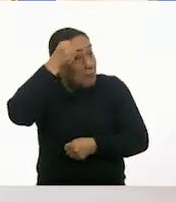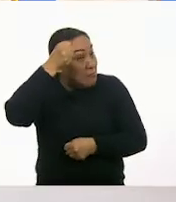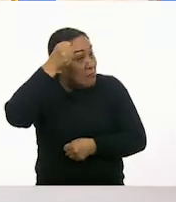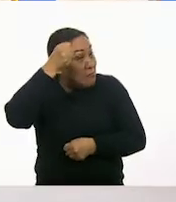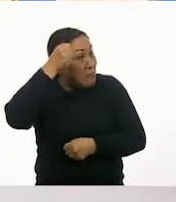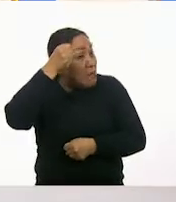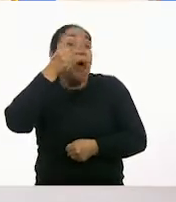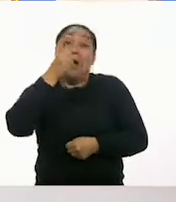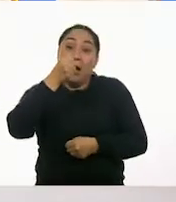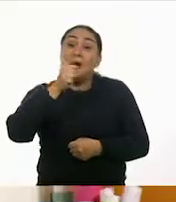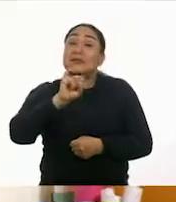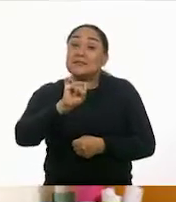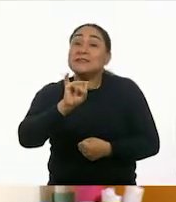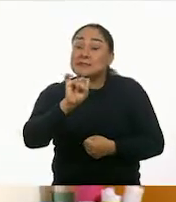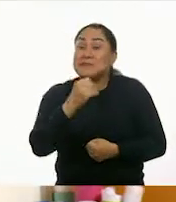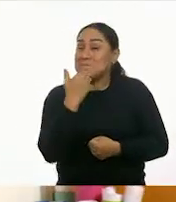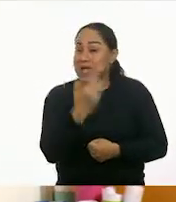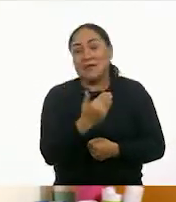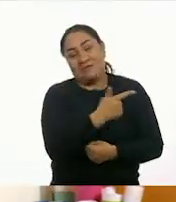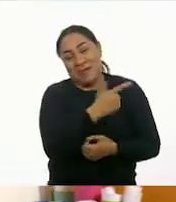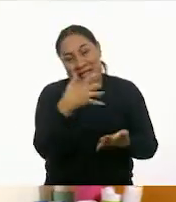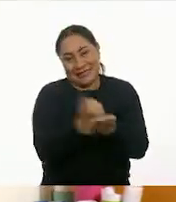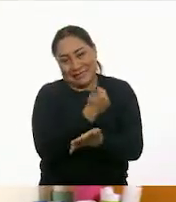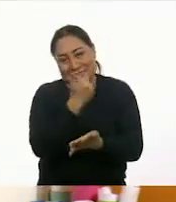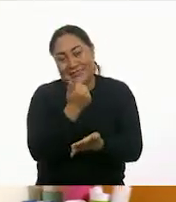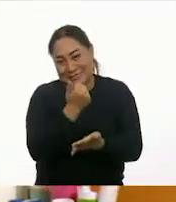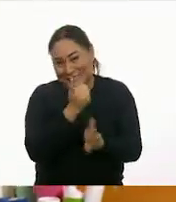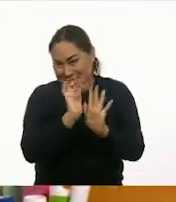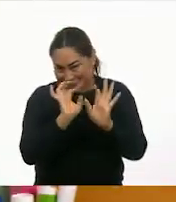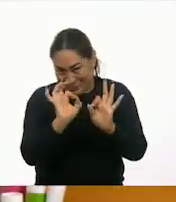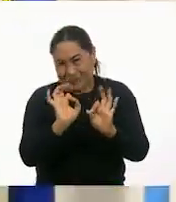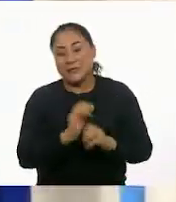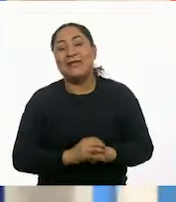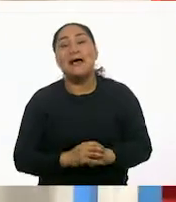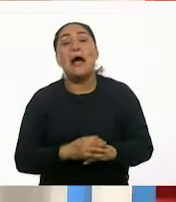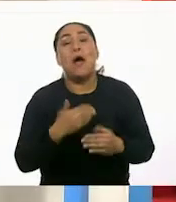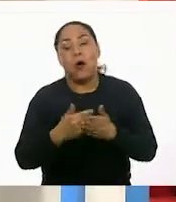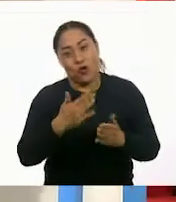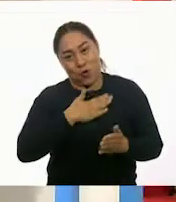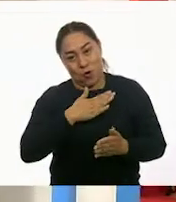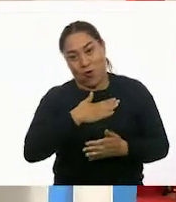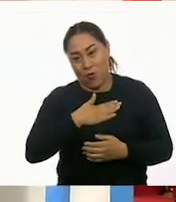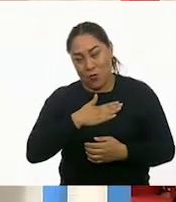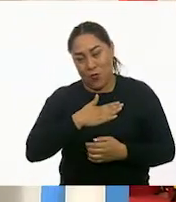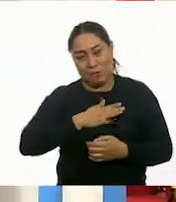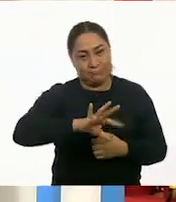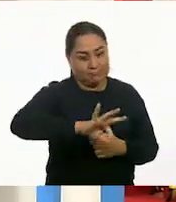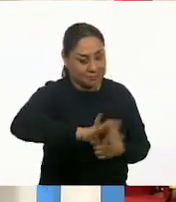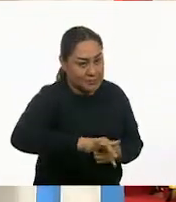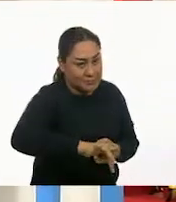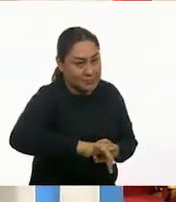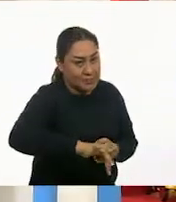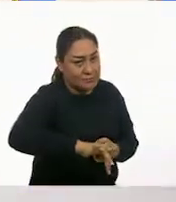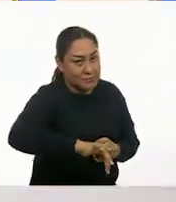bien. Sombrilla. Una amarilla, te toca. Giraré la perinola y...